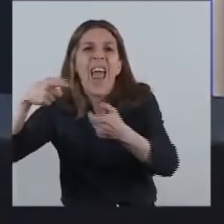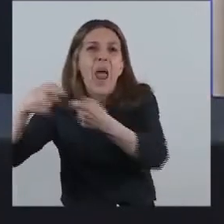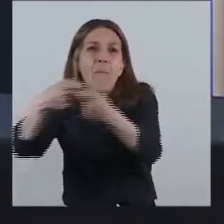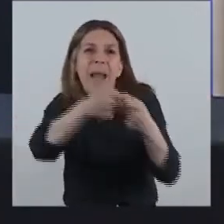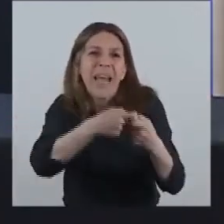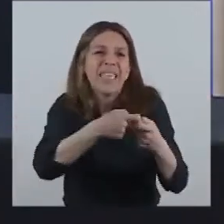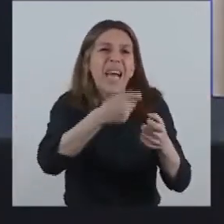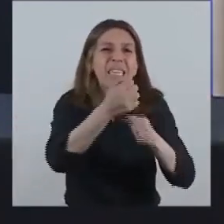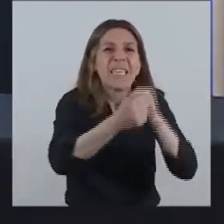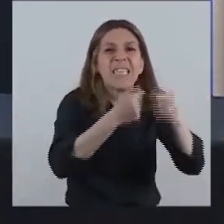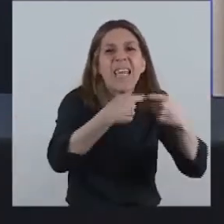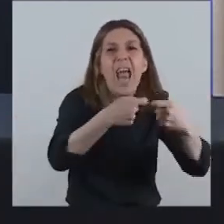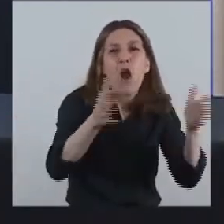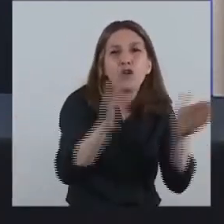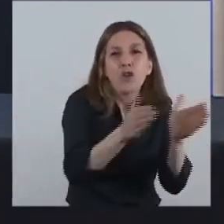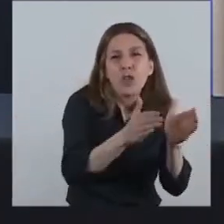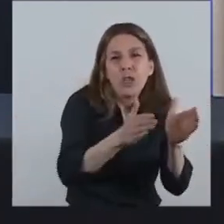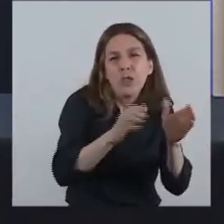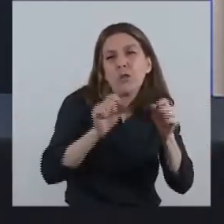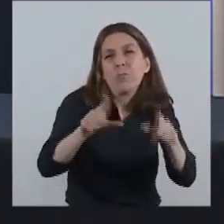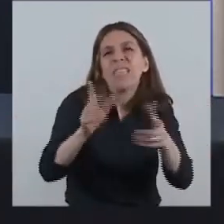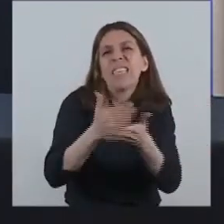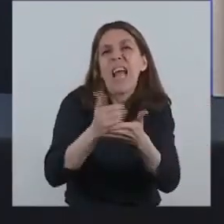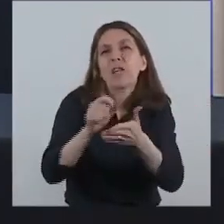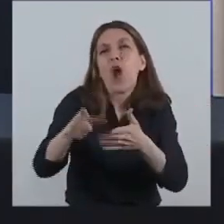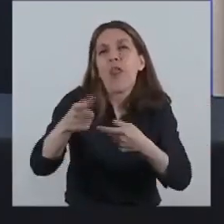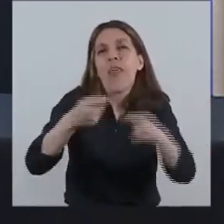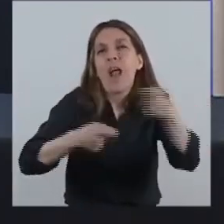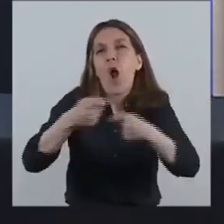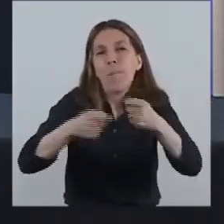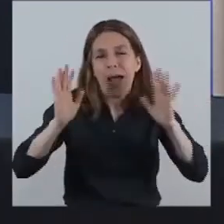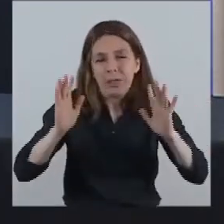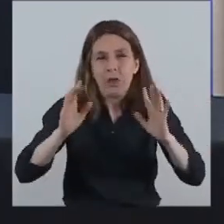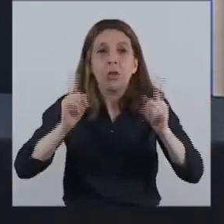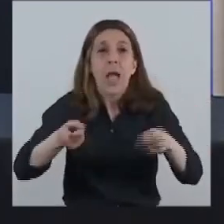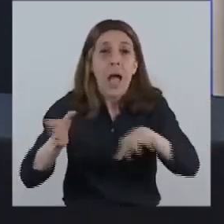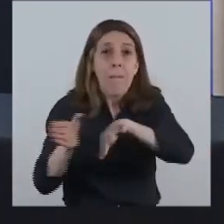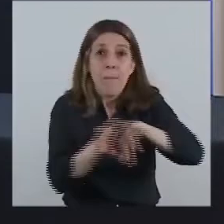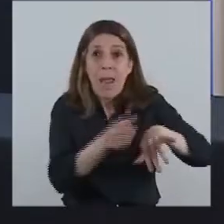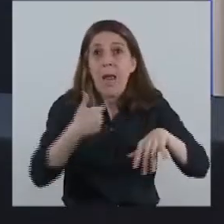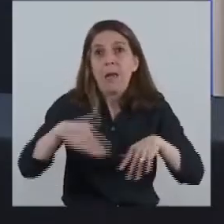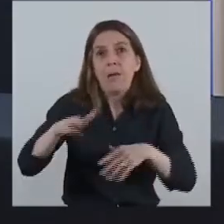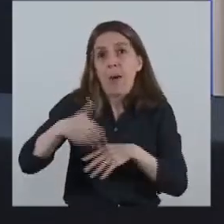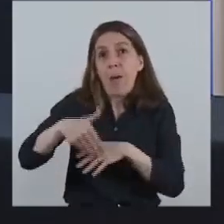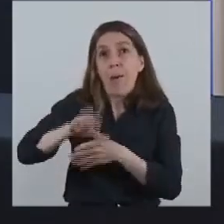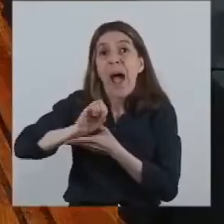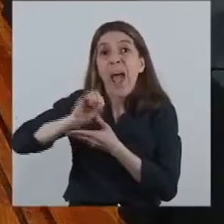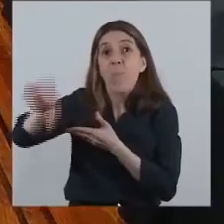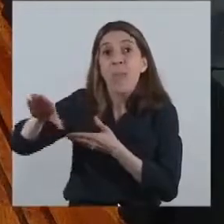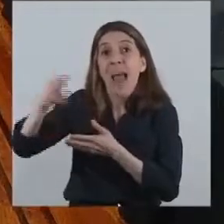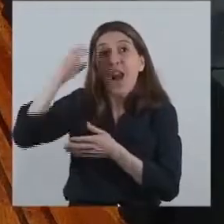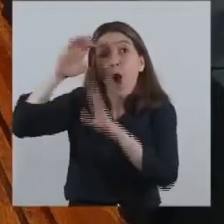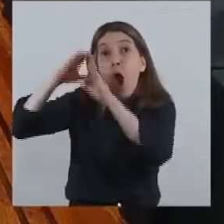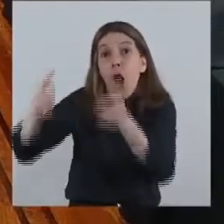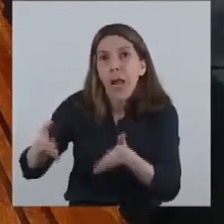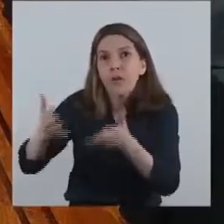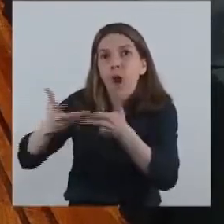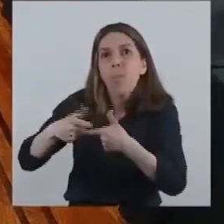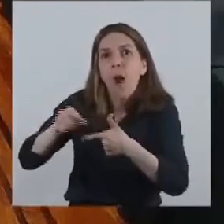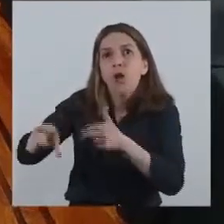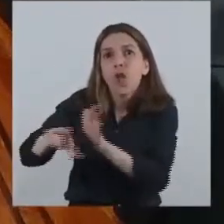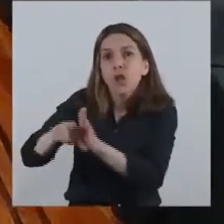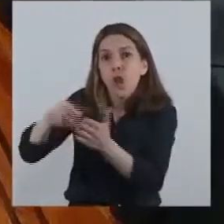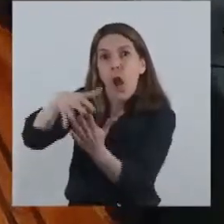como parte de ese universo. También estaremos enviando al Congreso de la Nación un proyecto de ley que